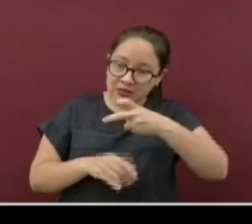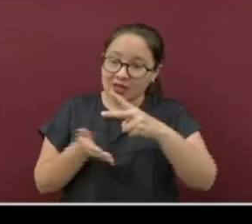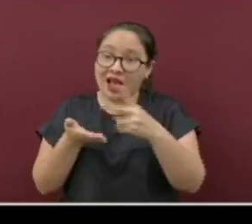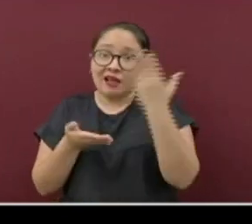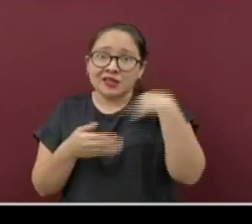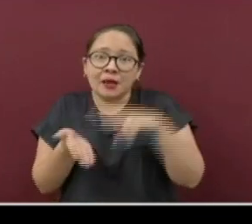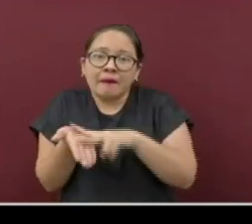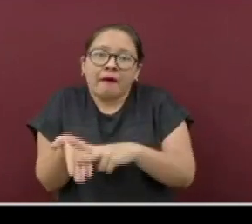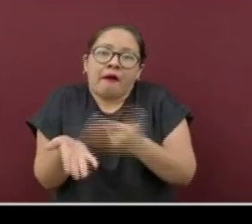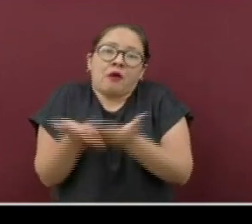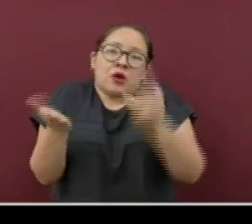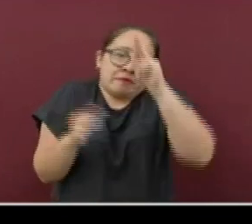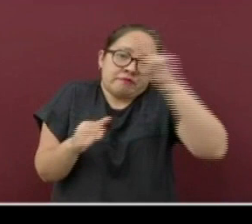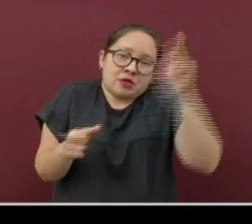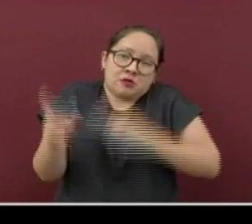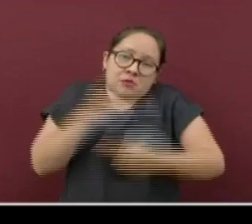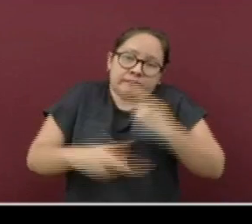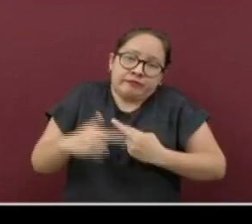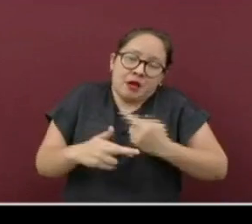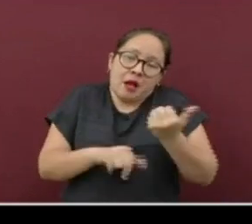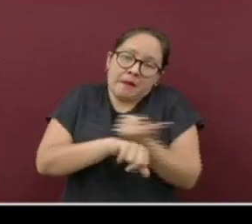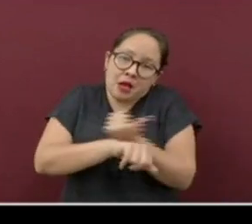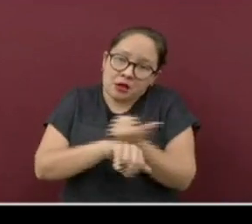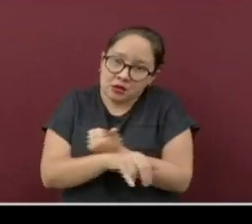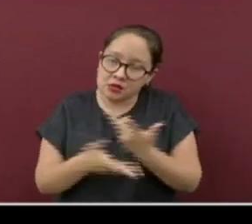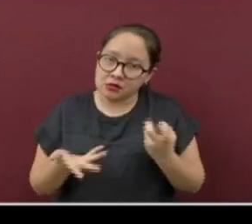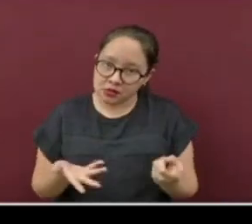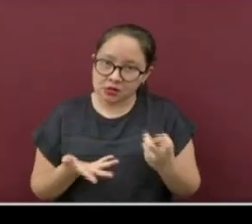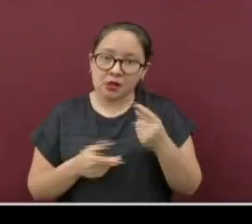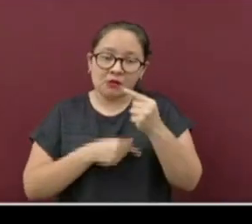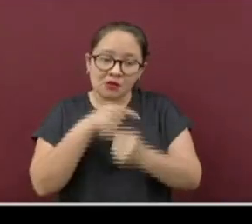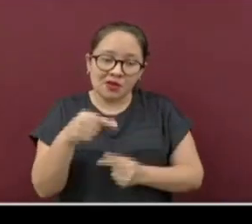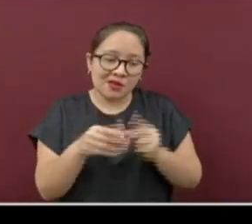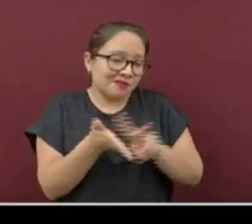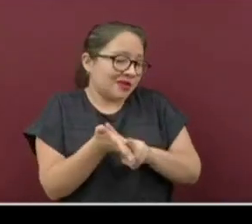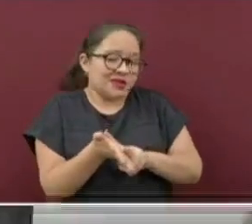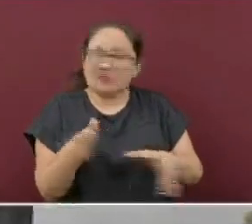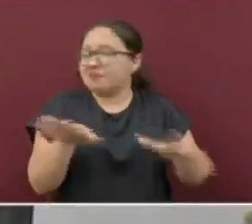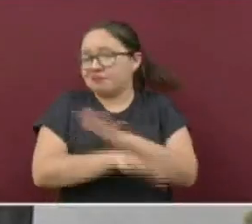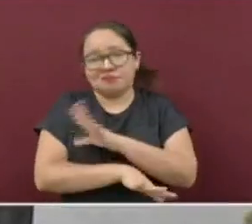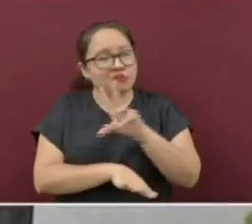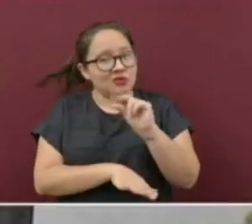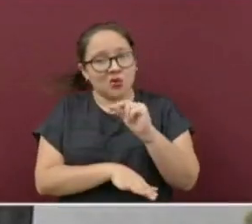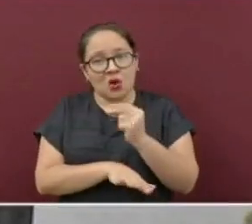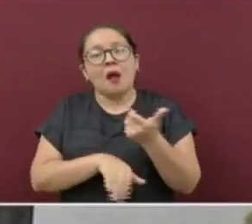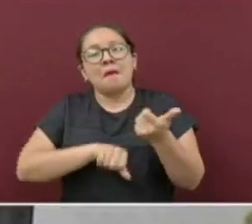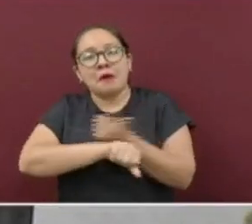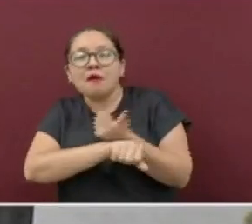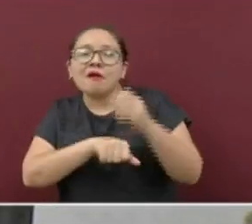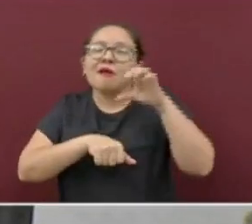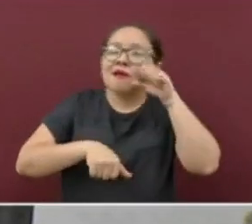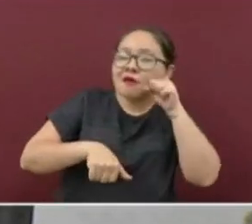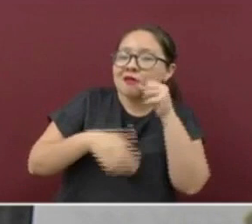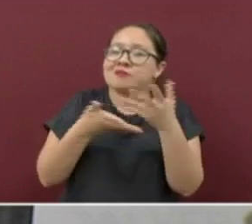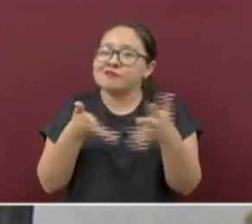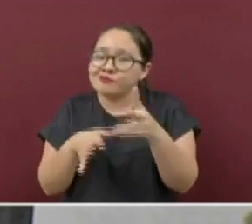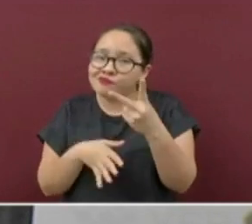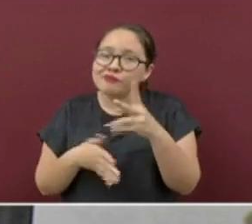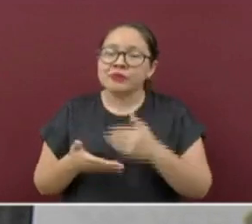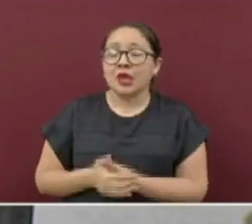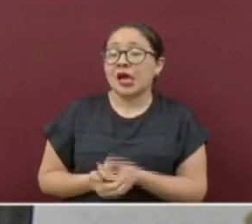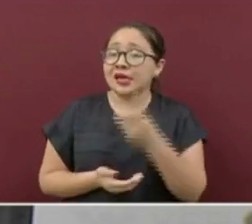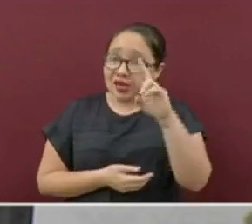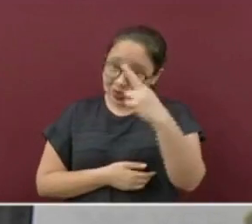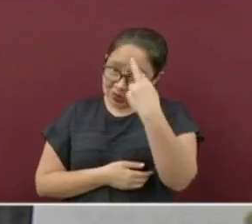disminuye sus municipios en verde y generan el aumento hacia el nivel de riesgo medio. Recuerden que la elevación del